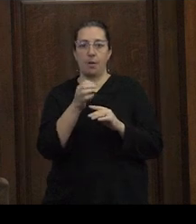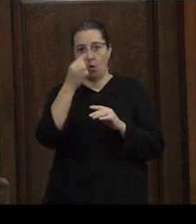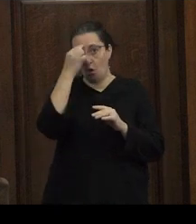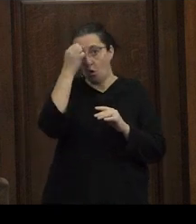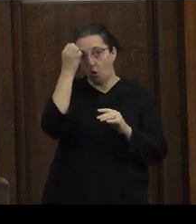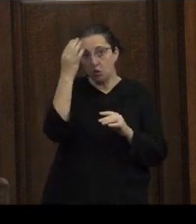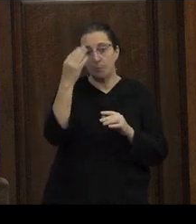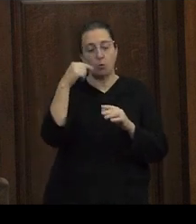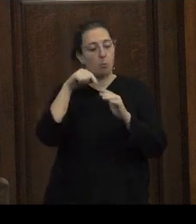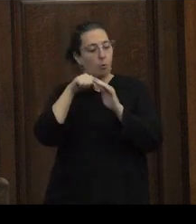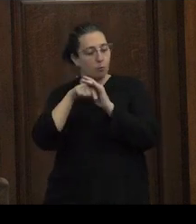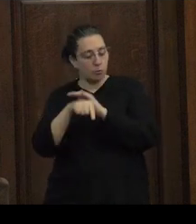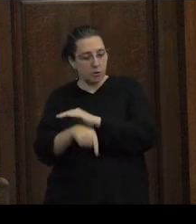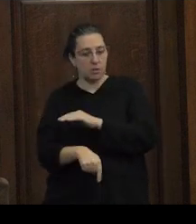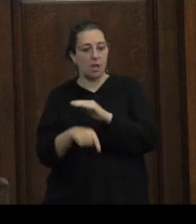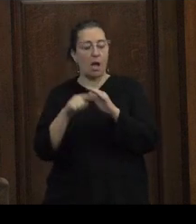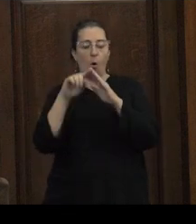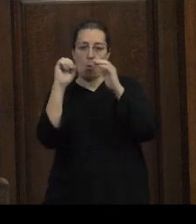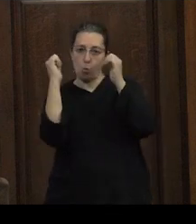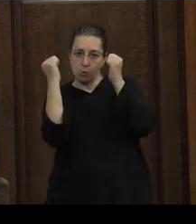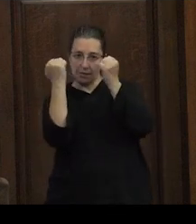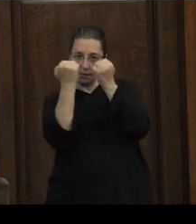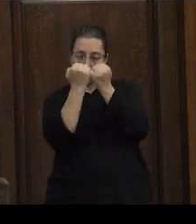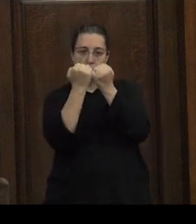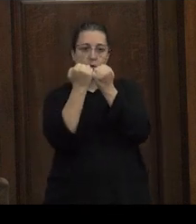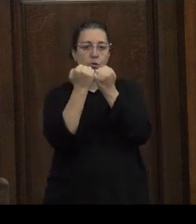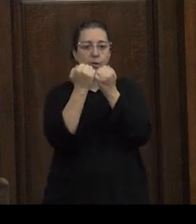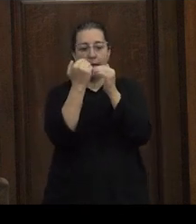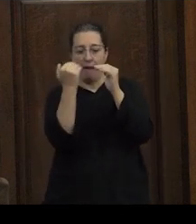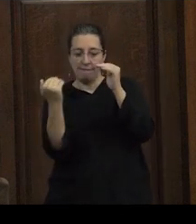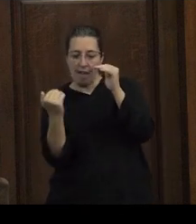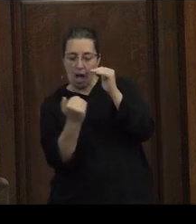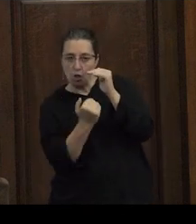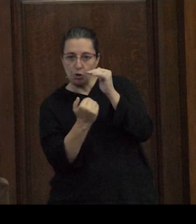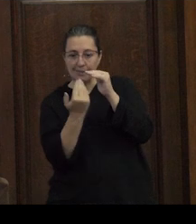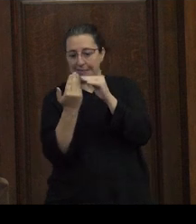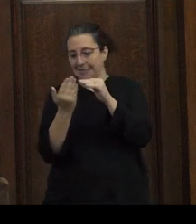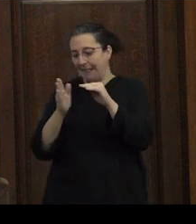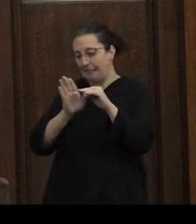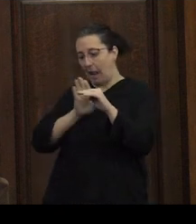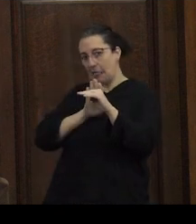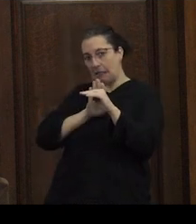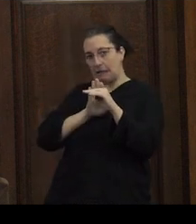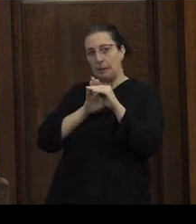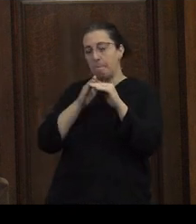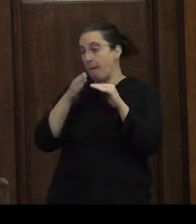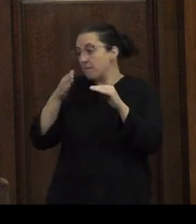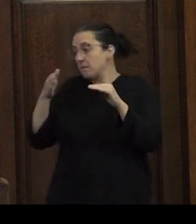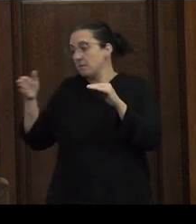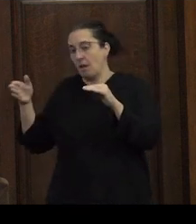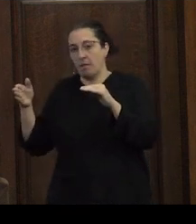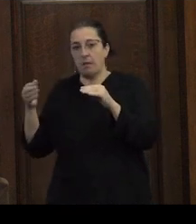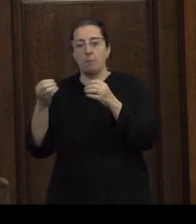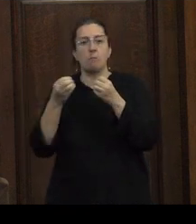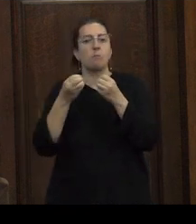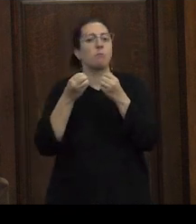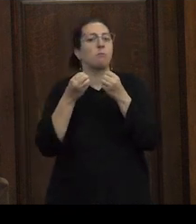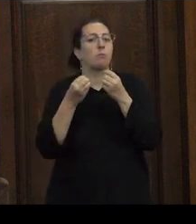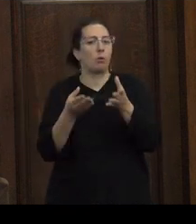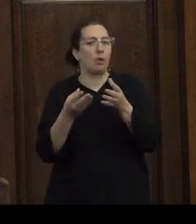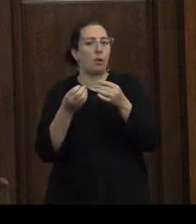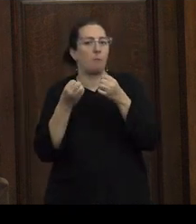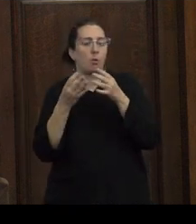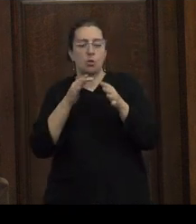conceptos de profundidad ocultación debajo de detrás de más allá de porque se